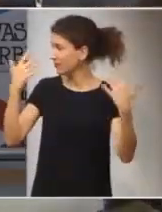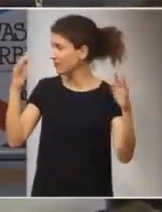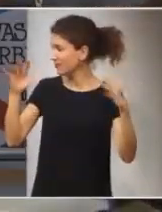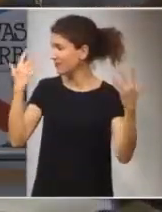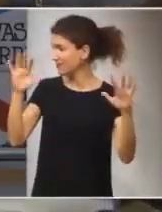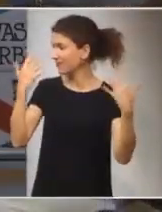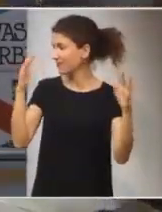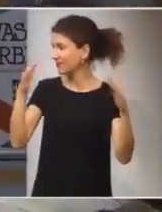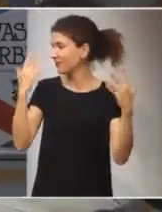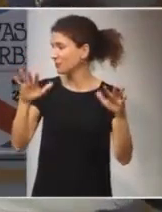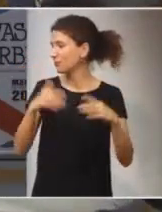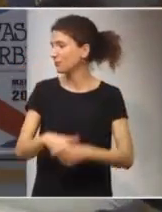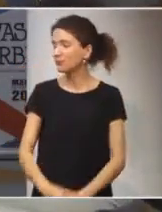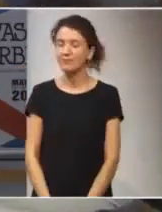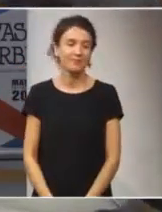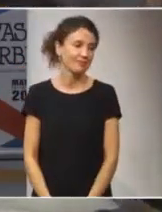Bueno.